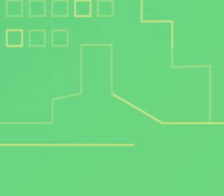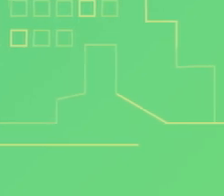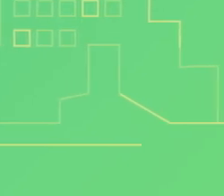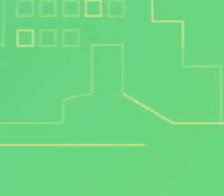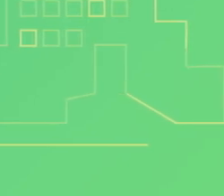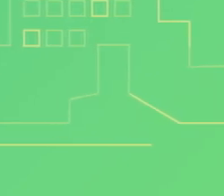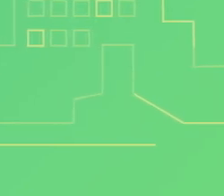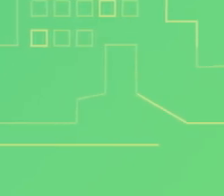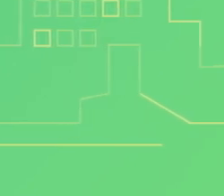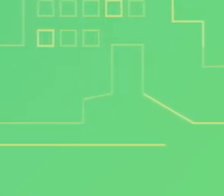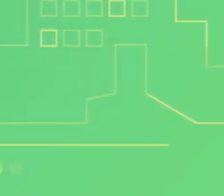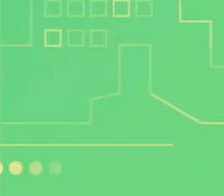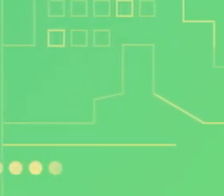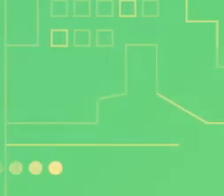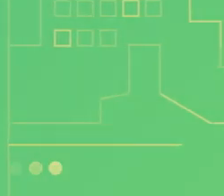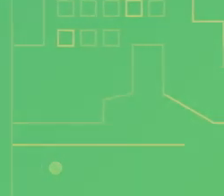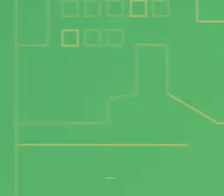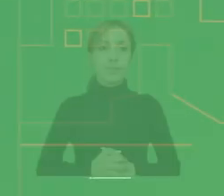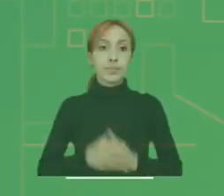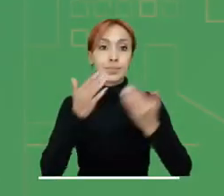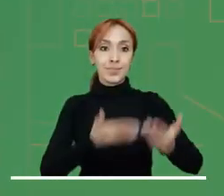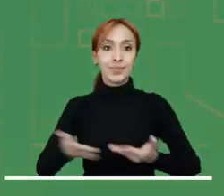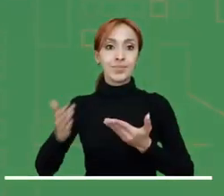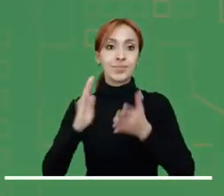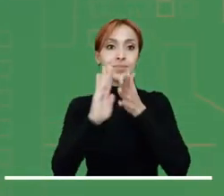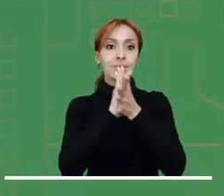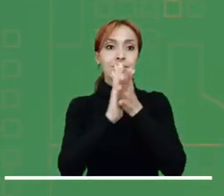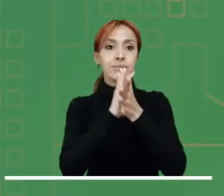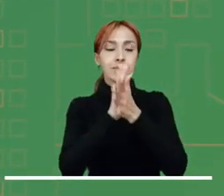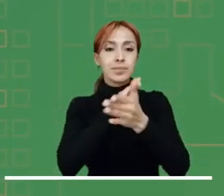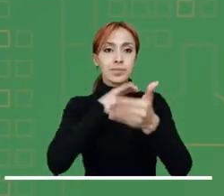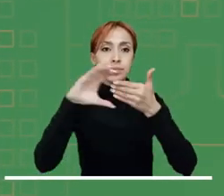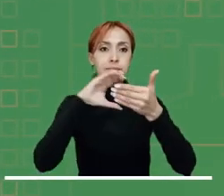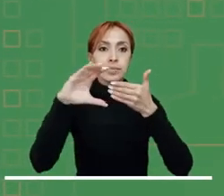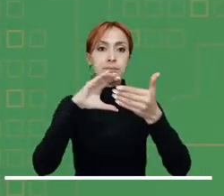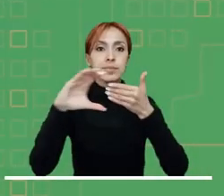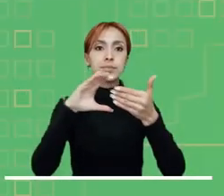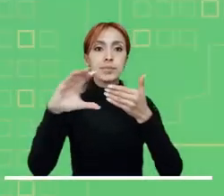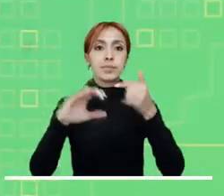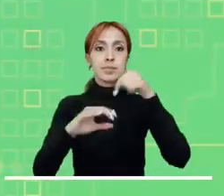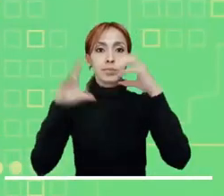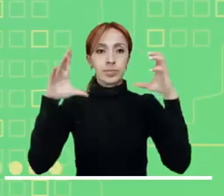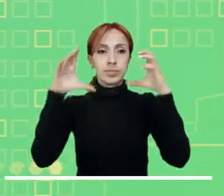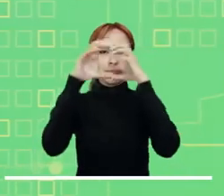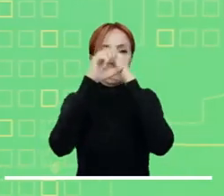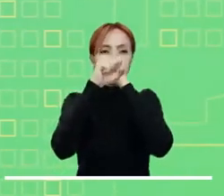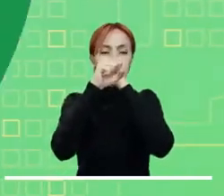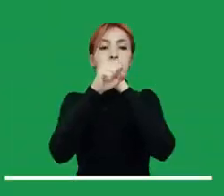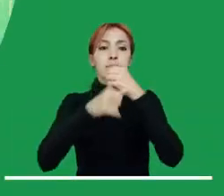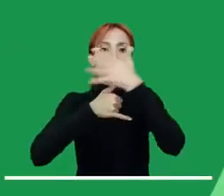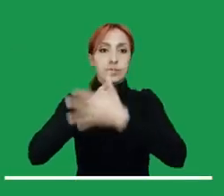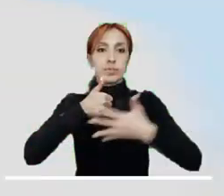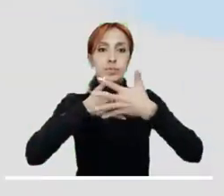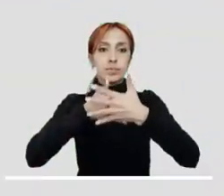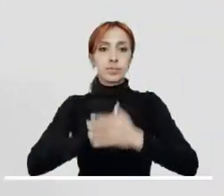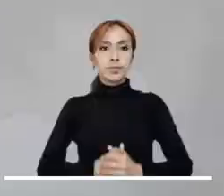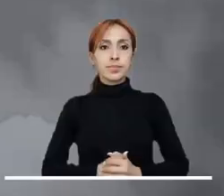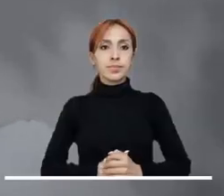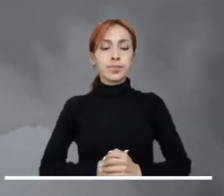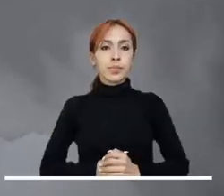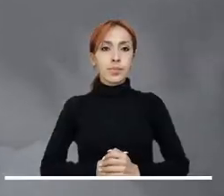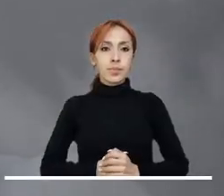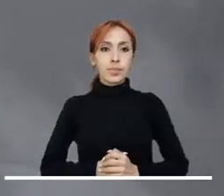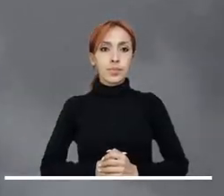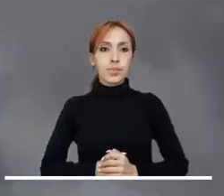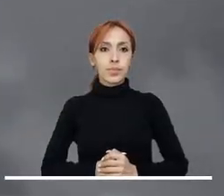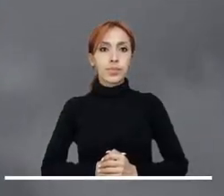Bienvenidos a conocer la información meteorológica de la noche en todo el territorio nacional. Se pronostican lluvias